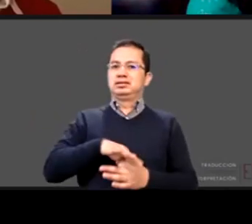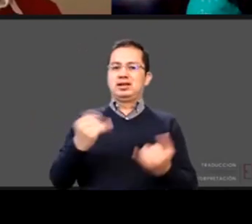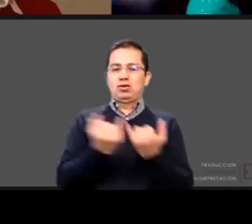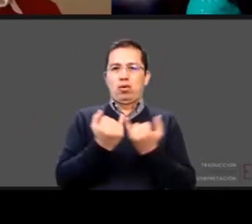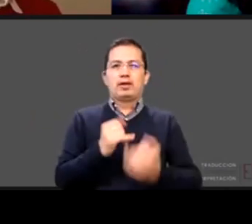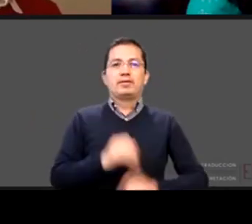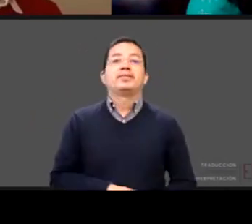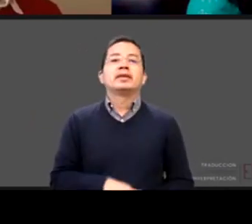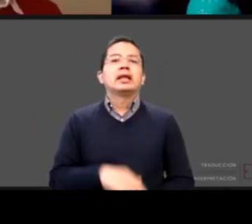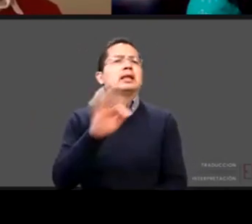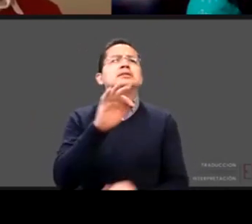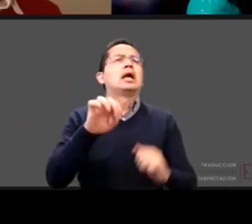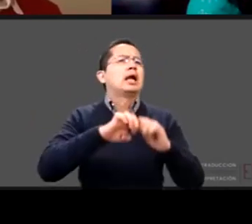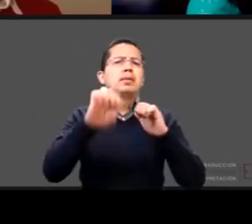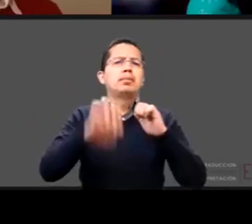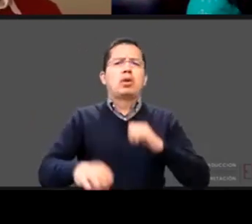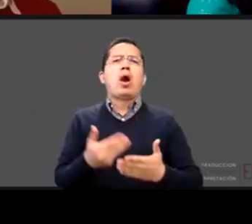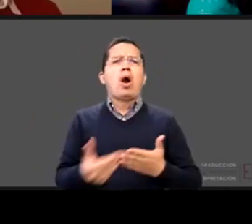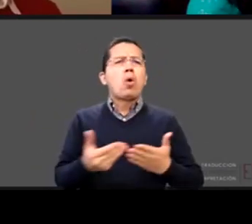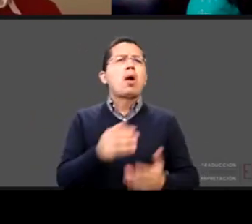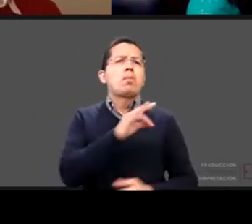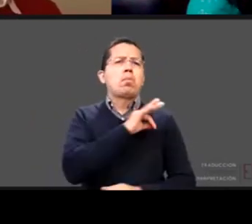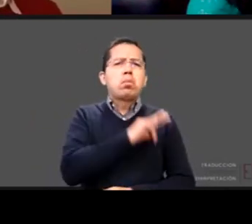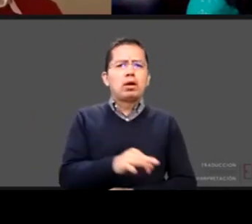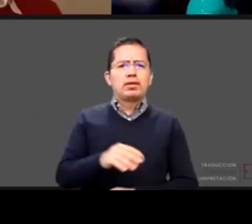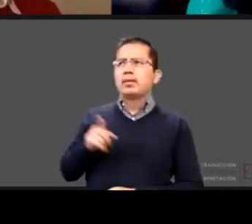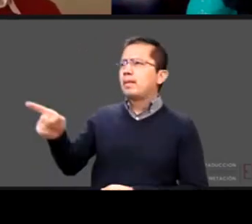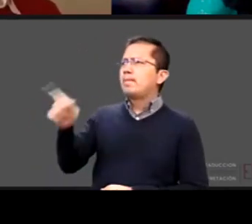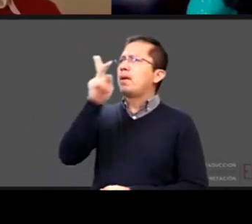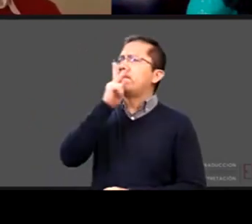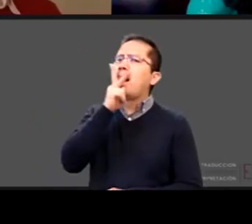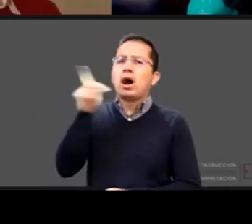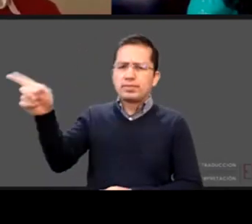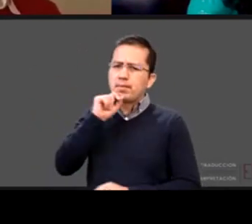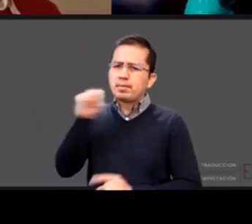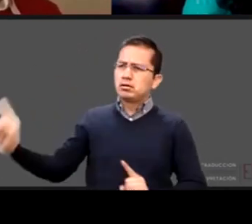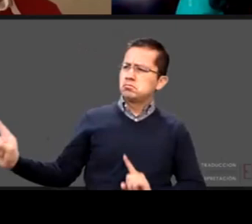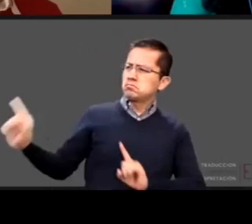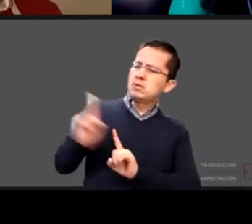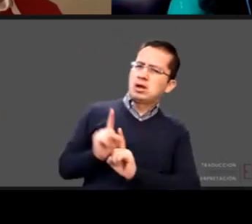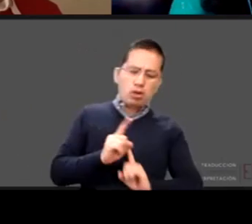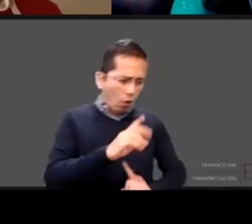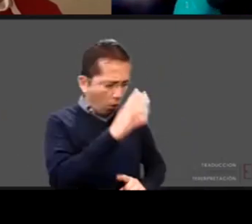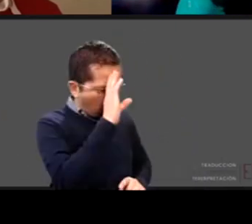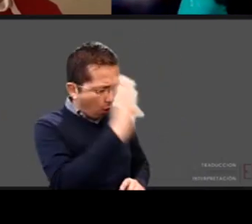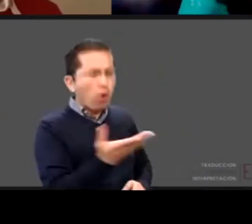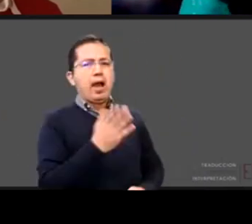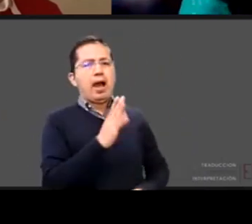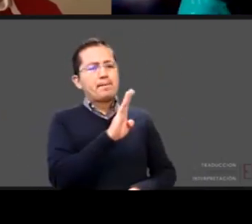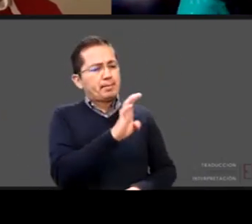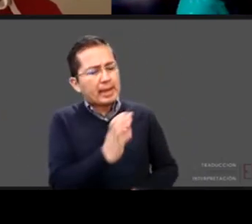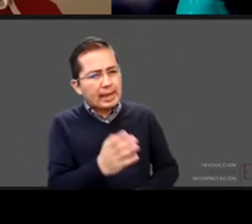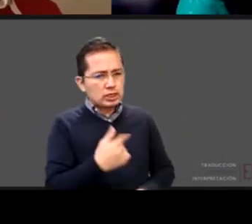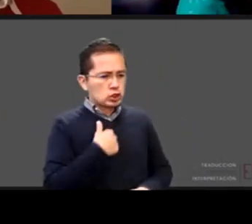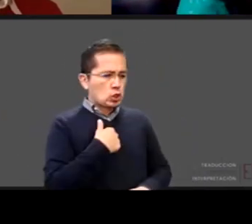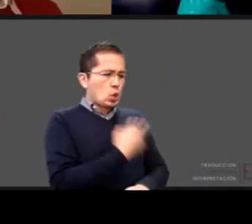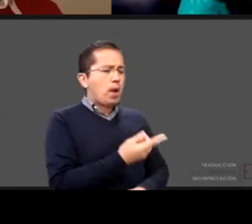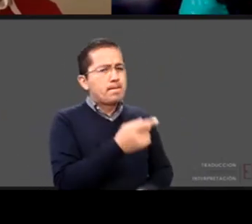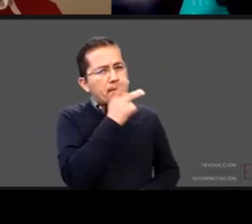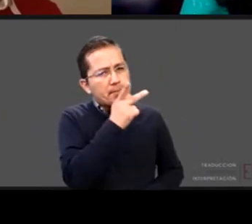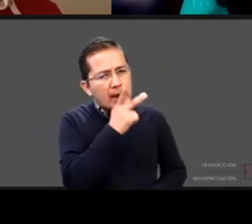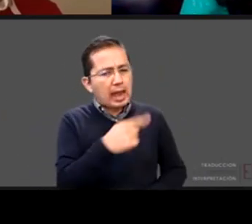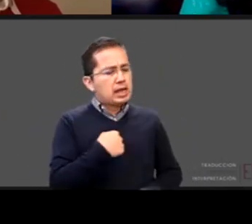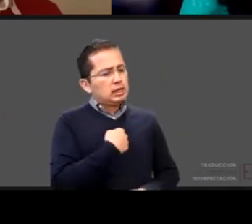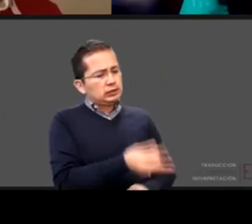graba un cuento hola Juan hola bebé si no sabemos el género soy tu papá y quiero decirte que te amo y te quiero contar una